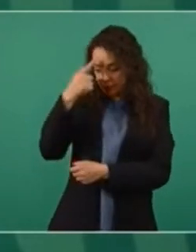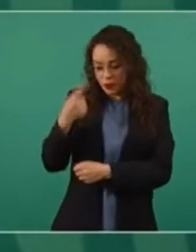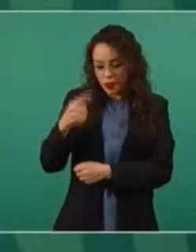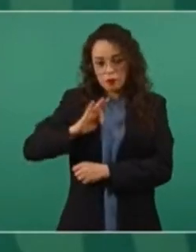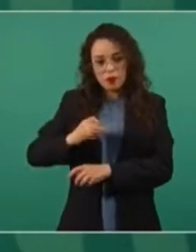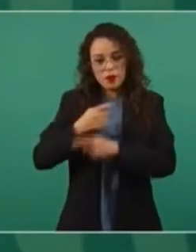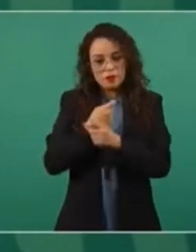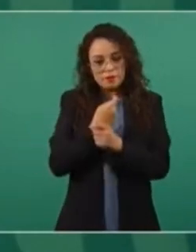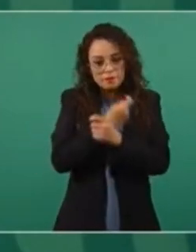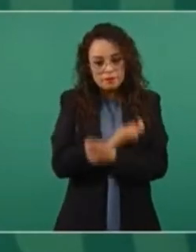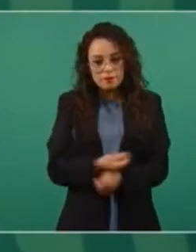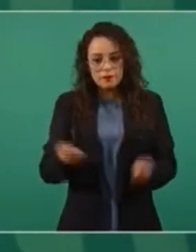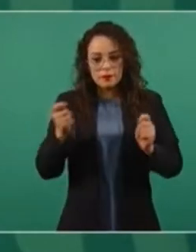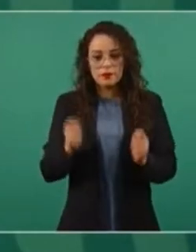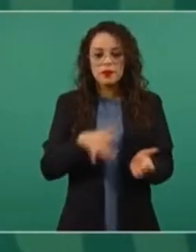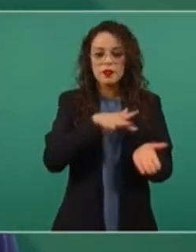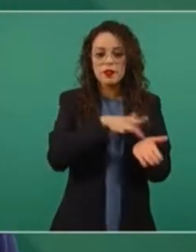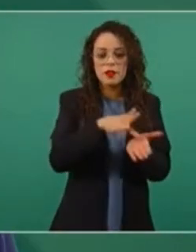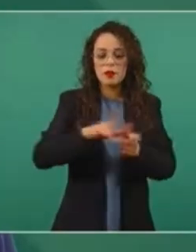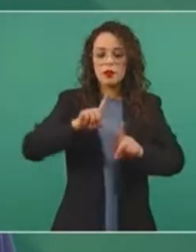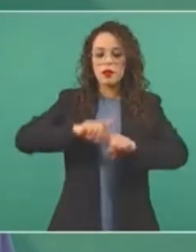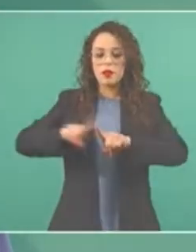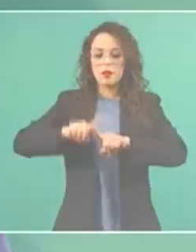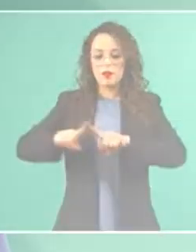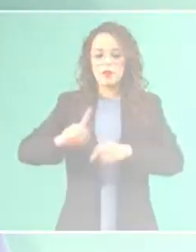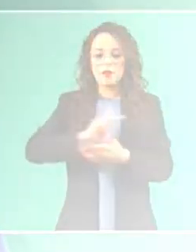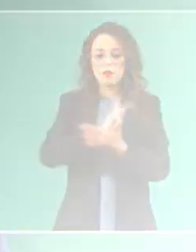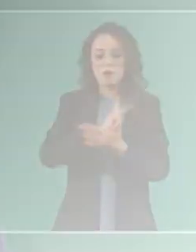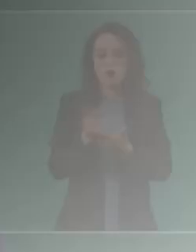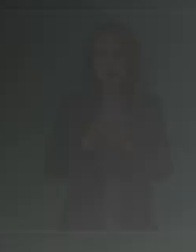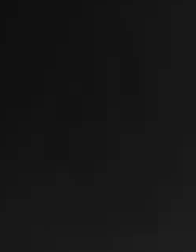los programas de bienestar.